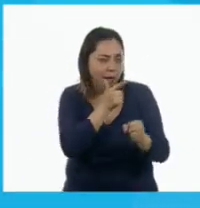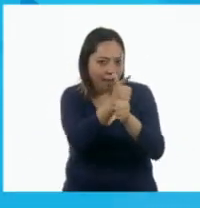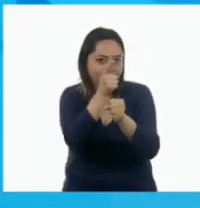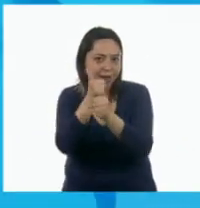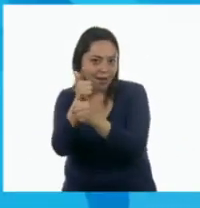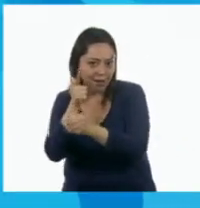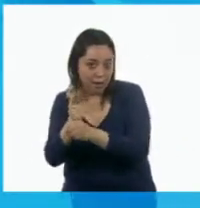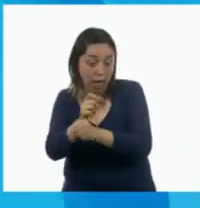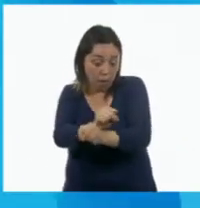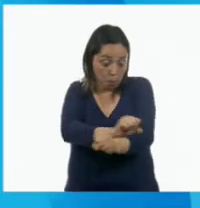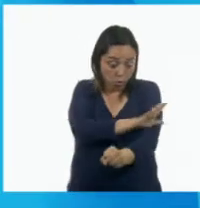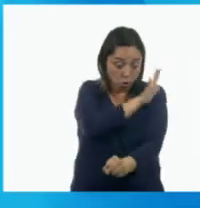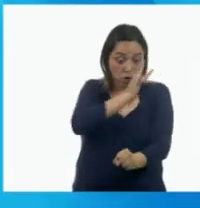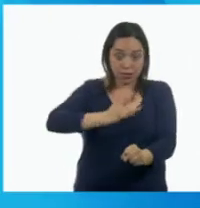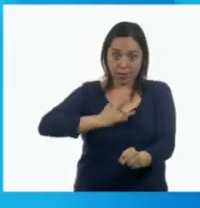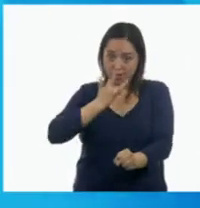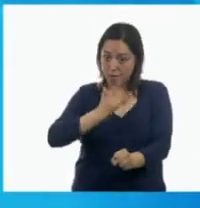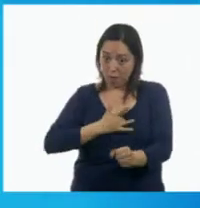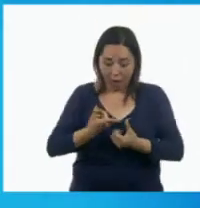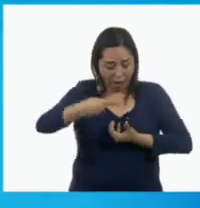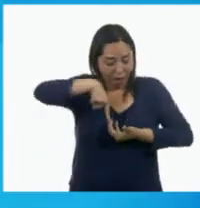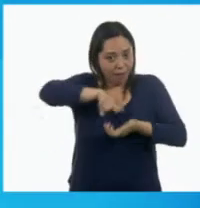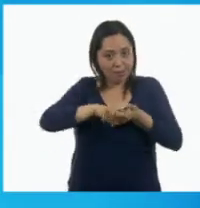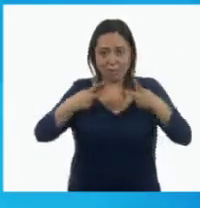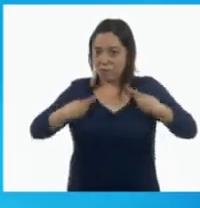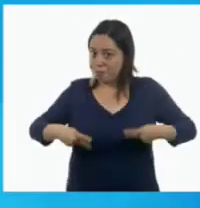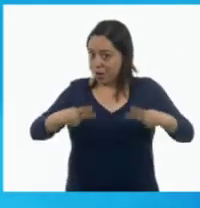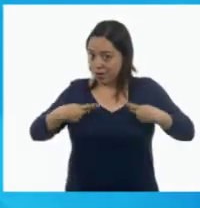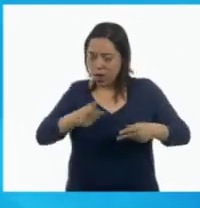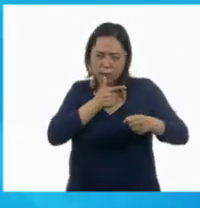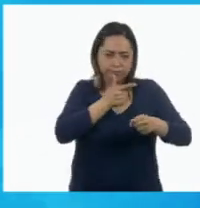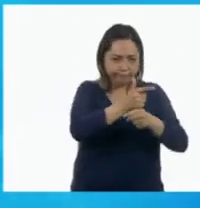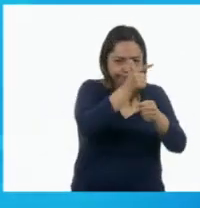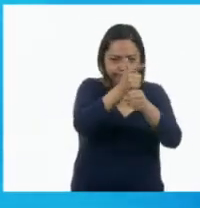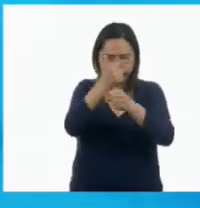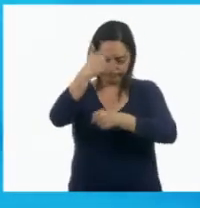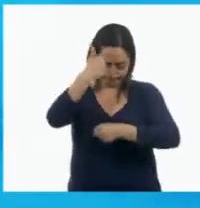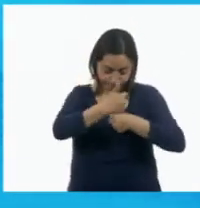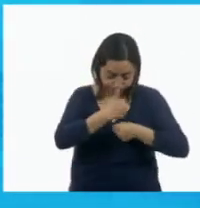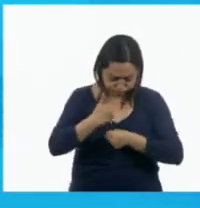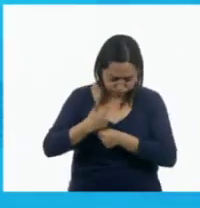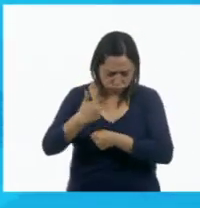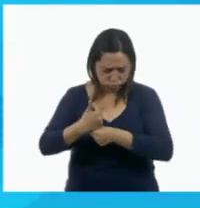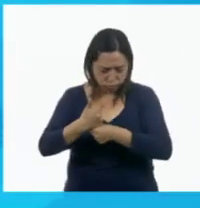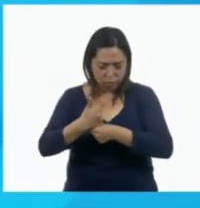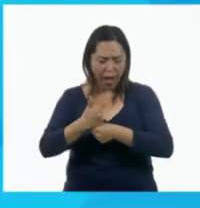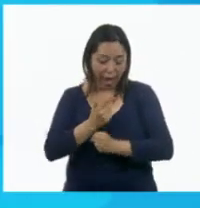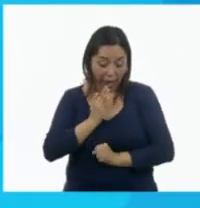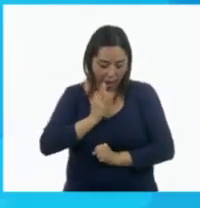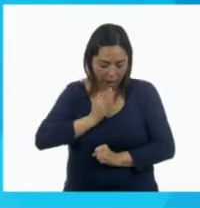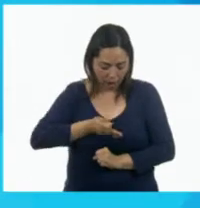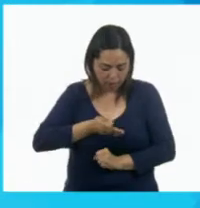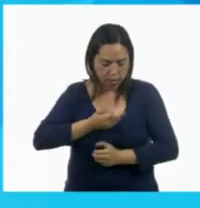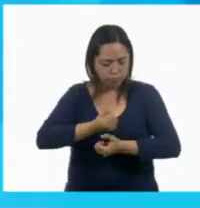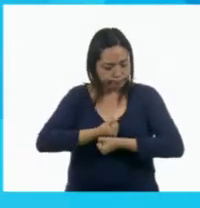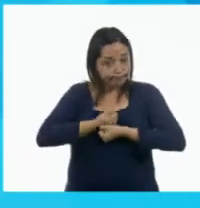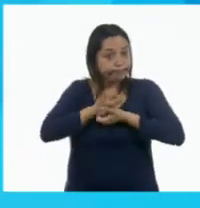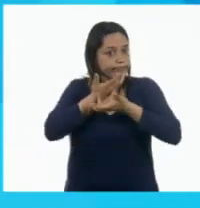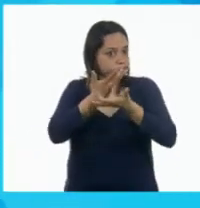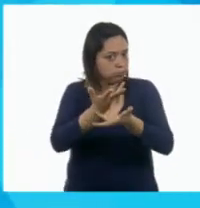sentimientos son parte de nosotros. Aprender a identificarlos, reconocerlos y expresarlos es importante.